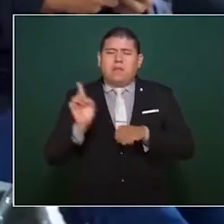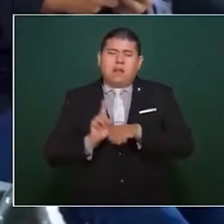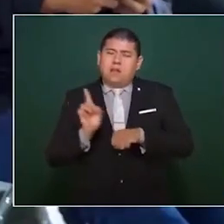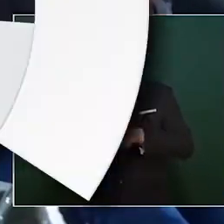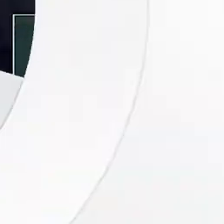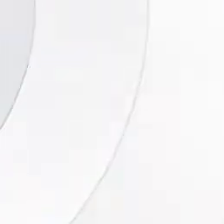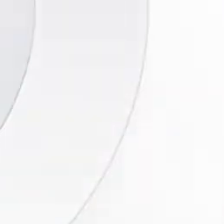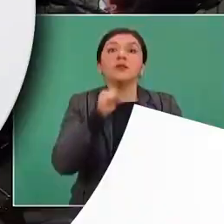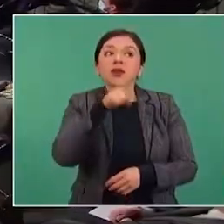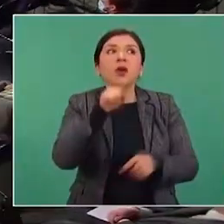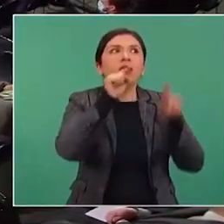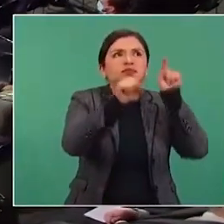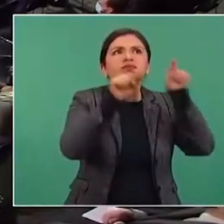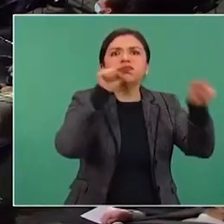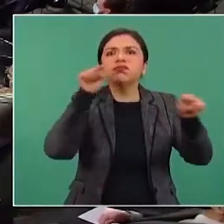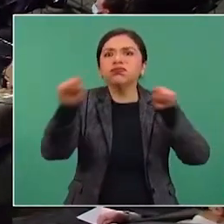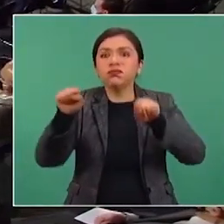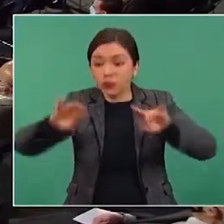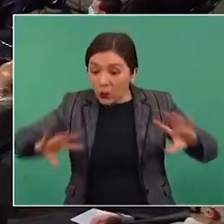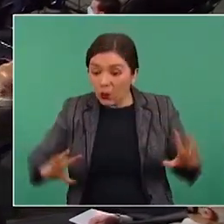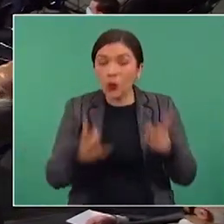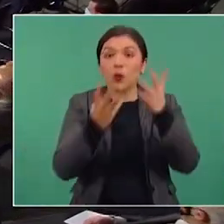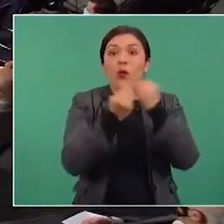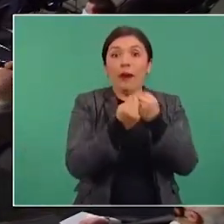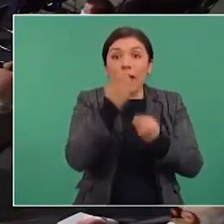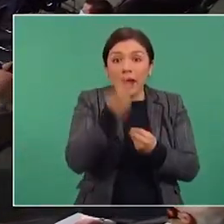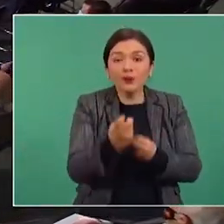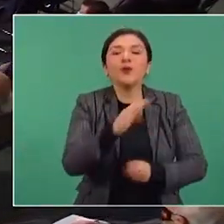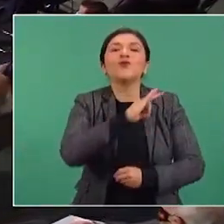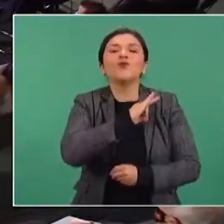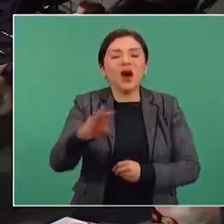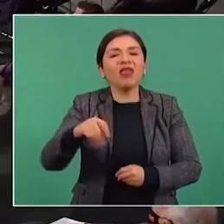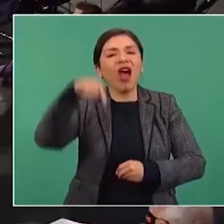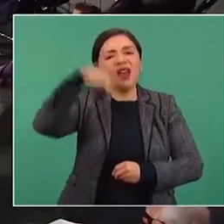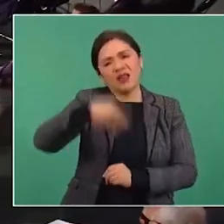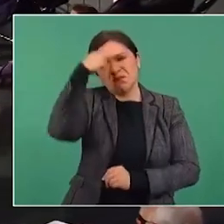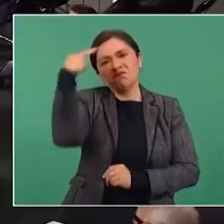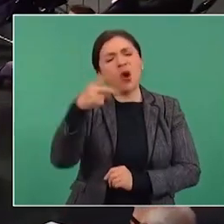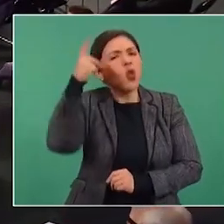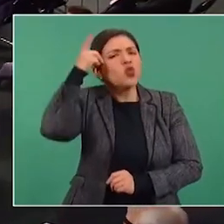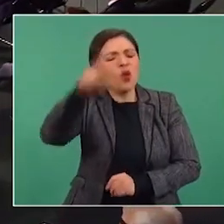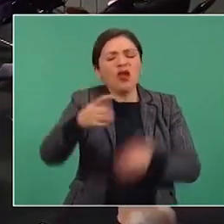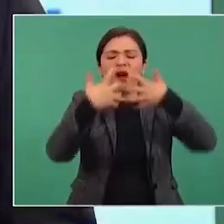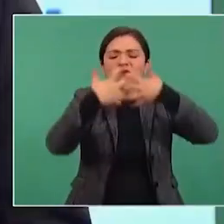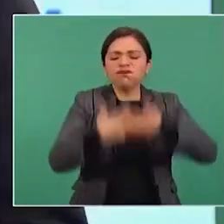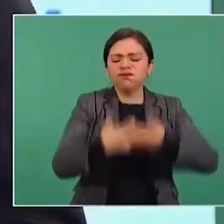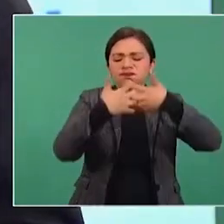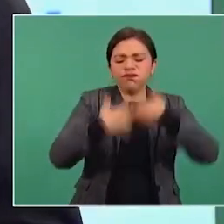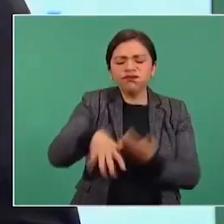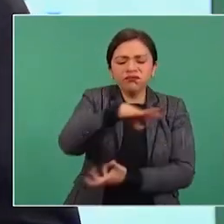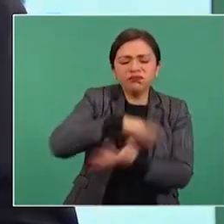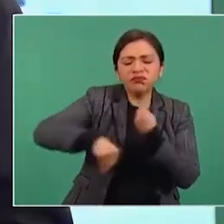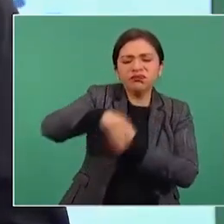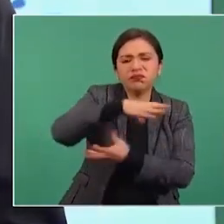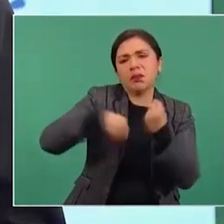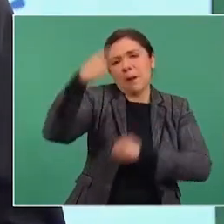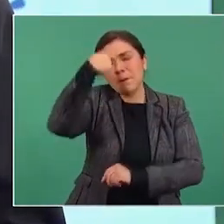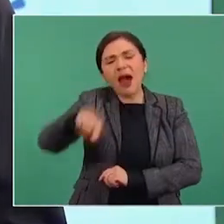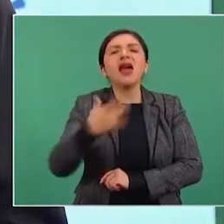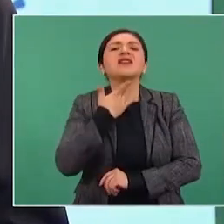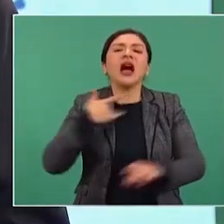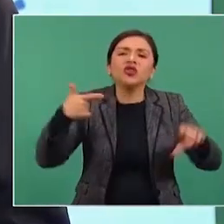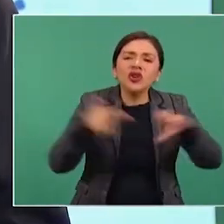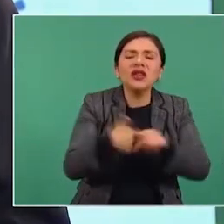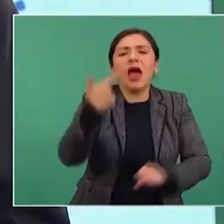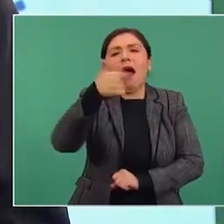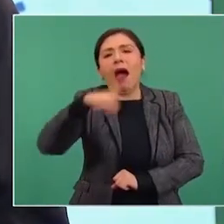Vamos a lograr la autosuficiencia en producción de combustibles.